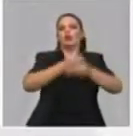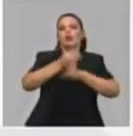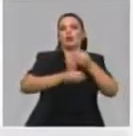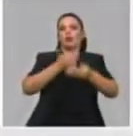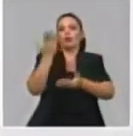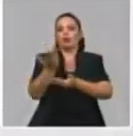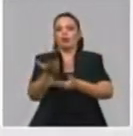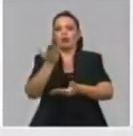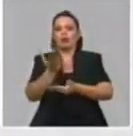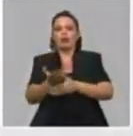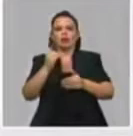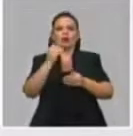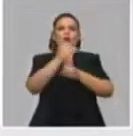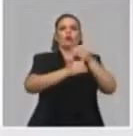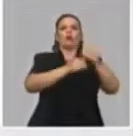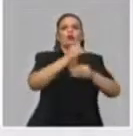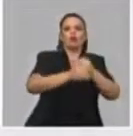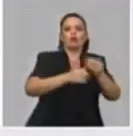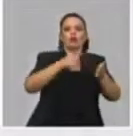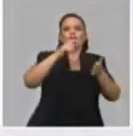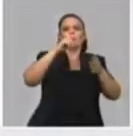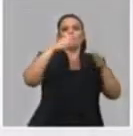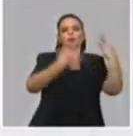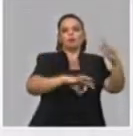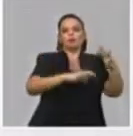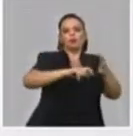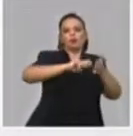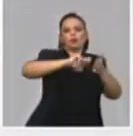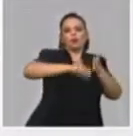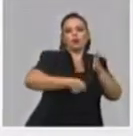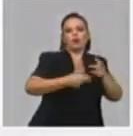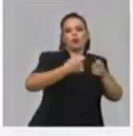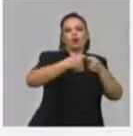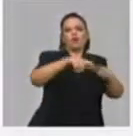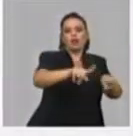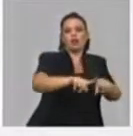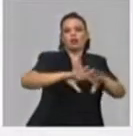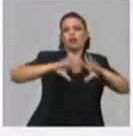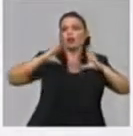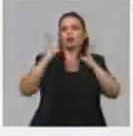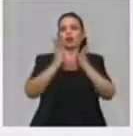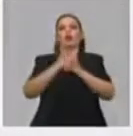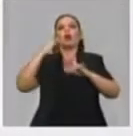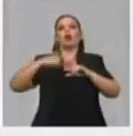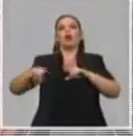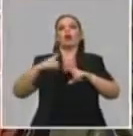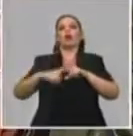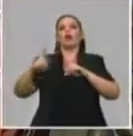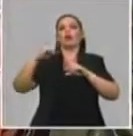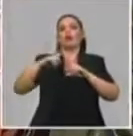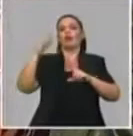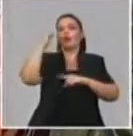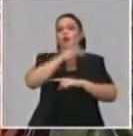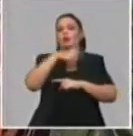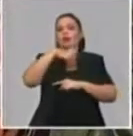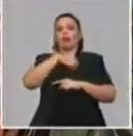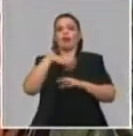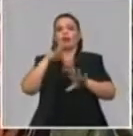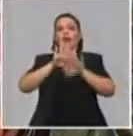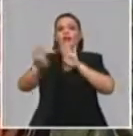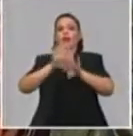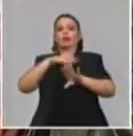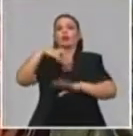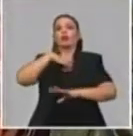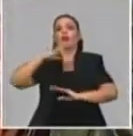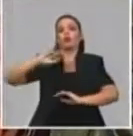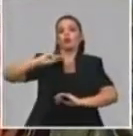facturación, que eso es un incremento también de los equipos tecnológicos con que contaba la tienda. Y realmente ha habido inclusive que duplicar jornada